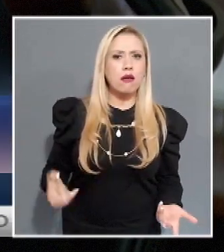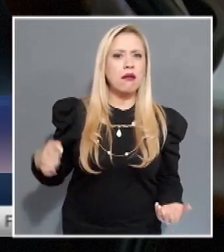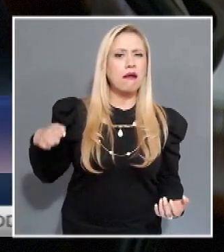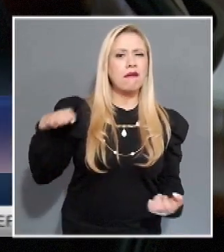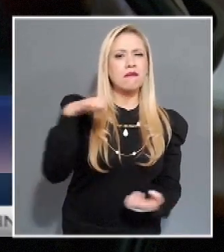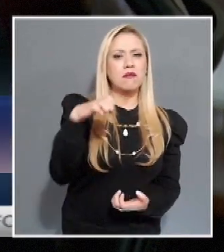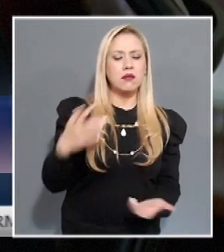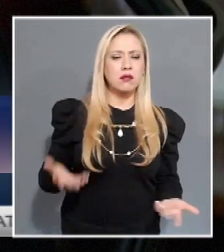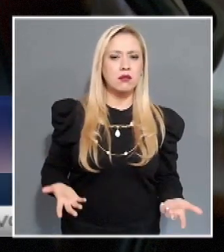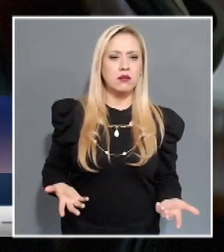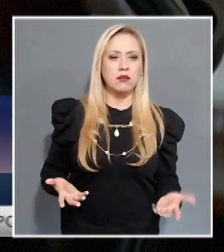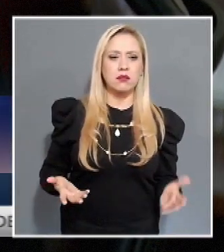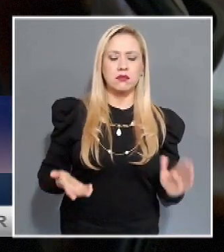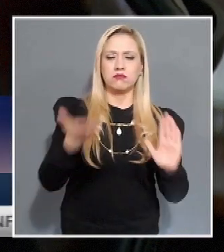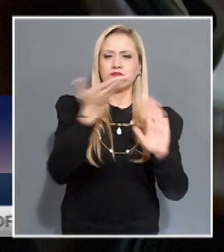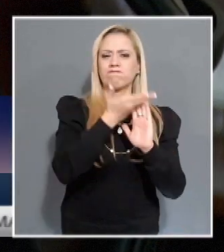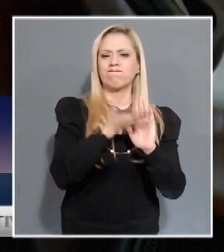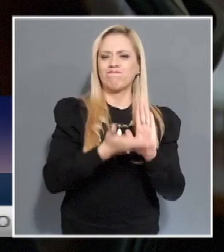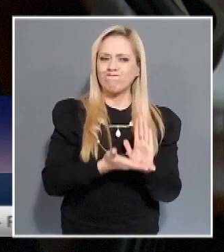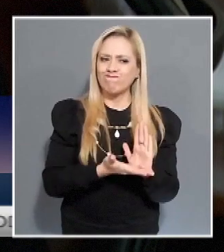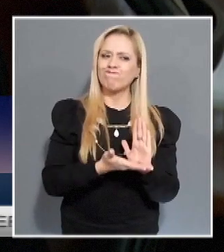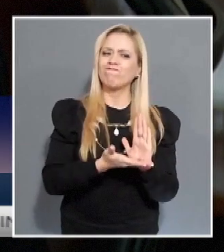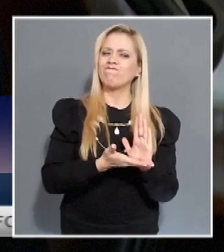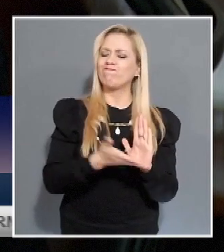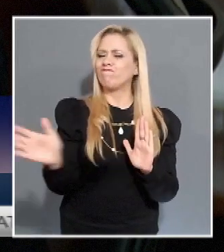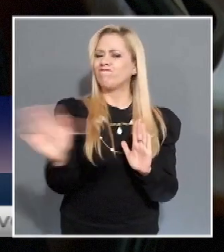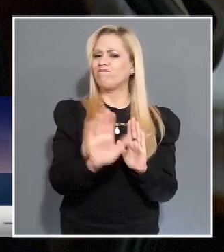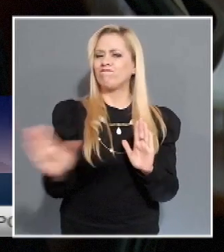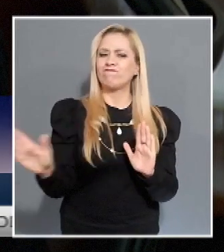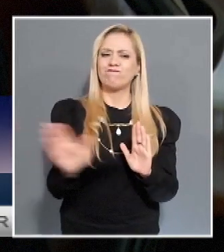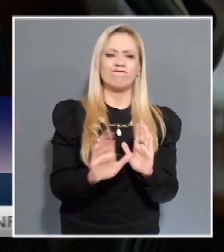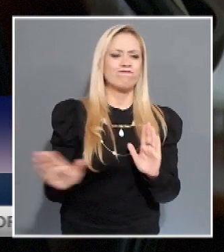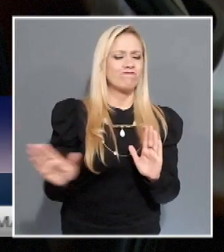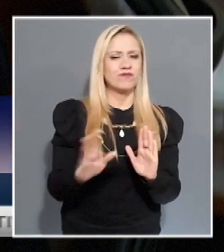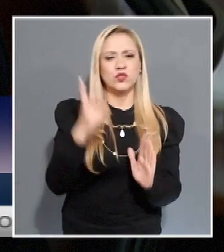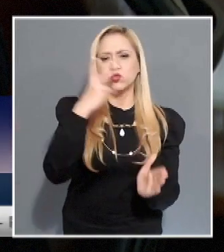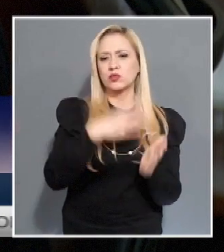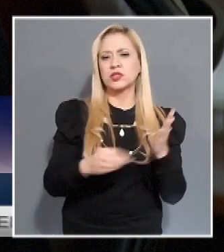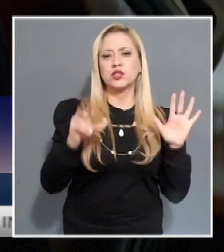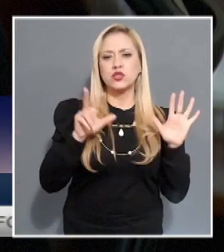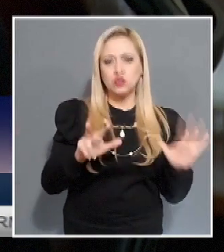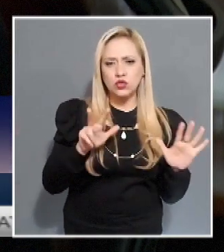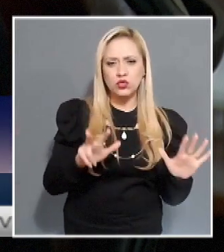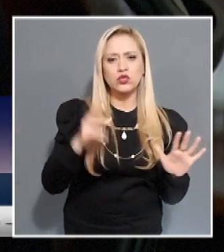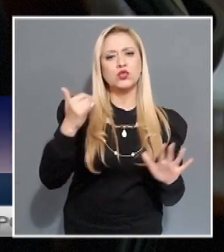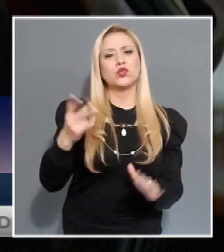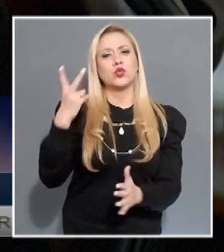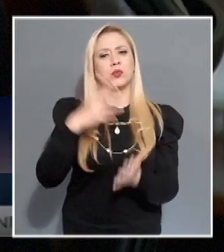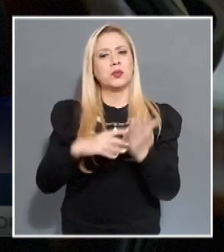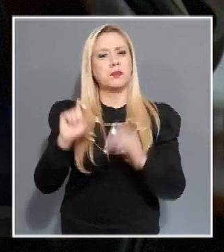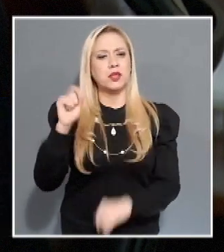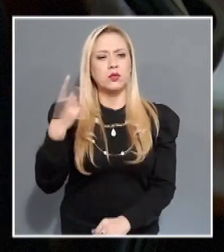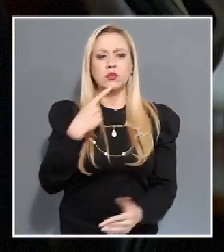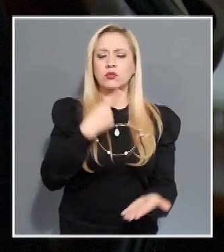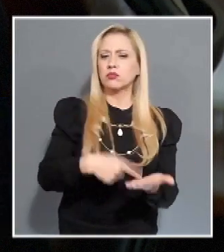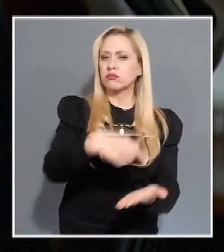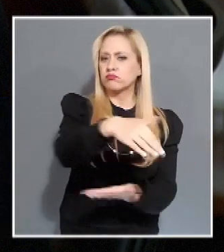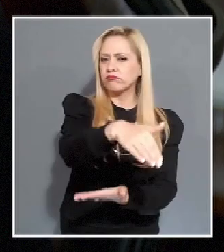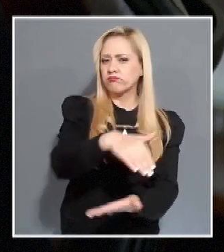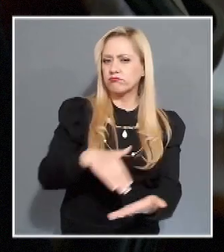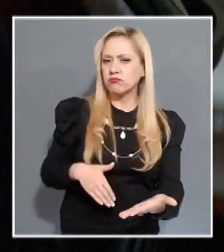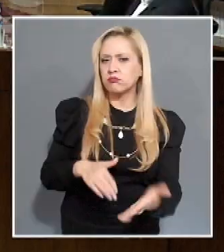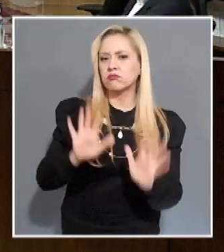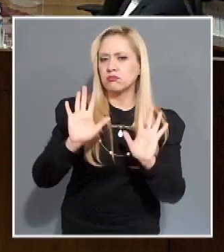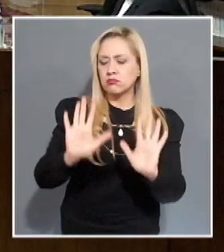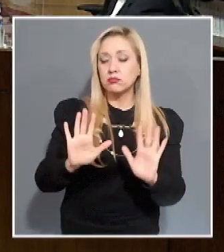justamente como los estipulados en 2018 y 2021, salvo el de tener como lengua materna una